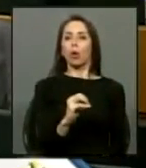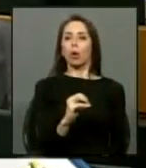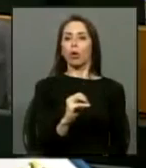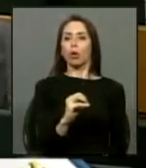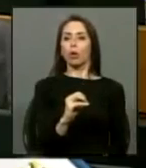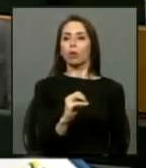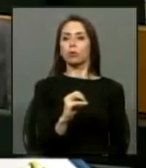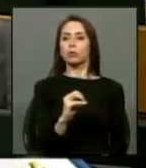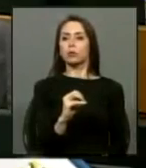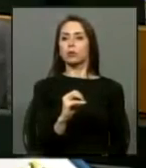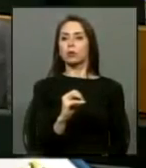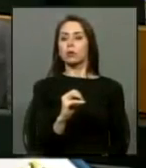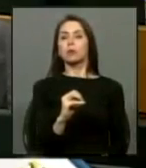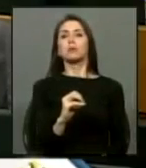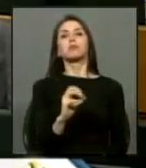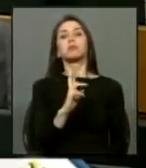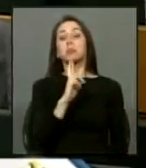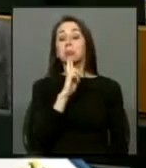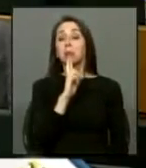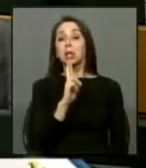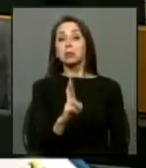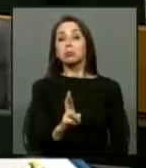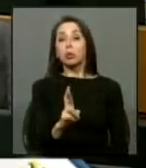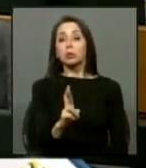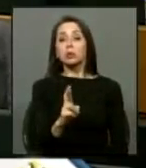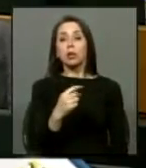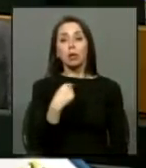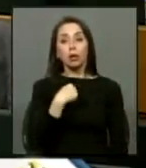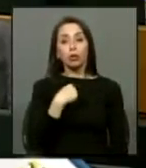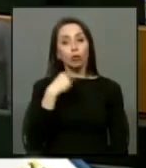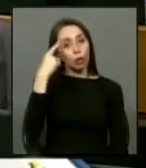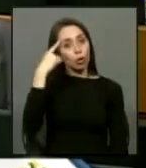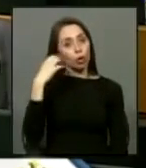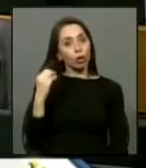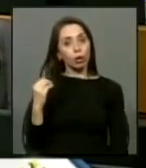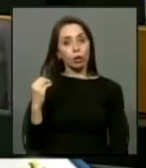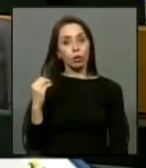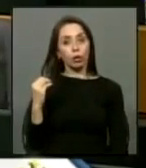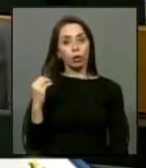y la respuesta yo creo que la da